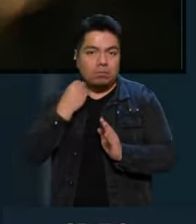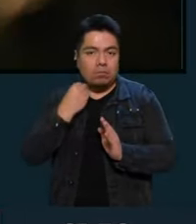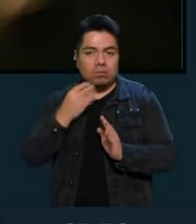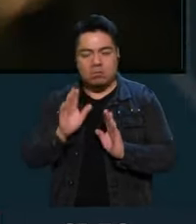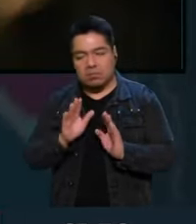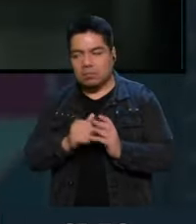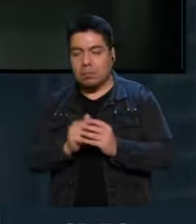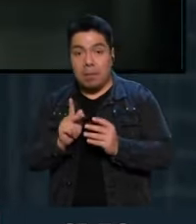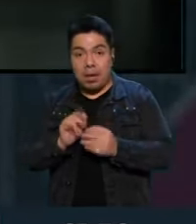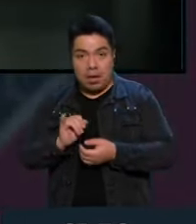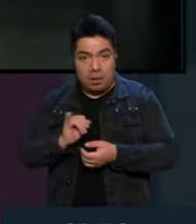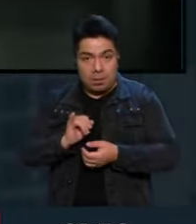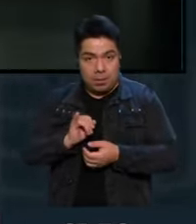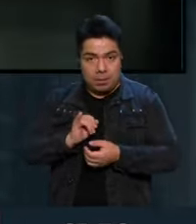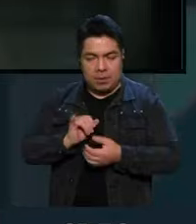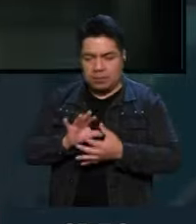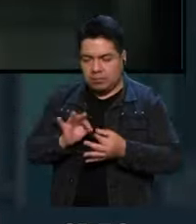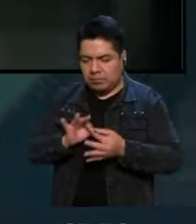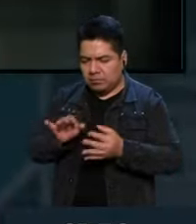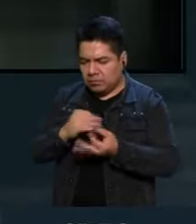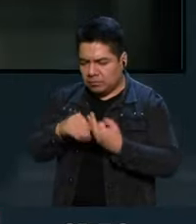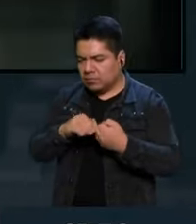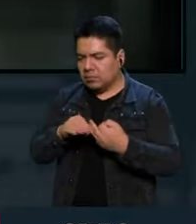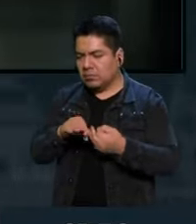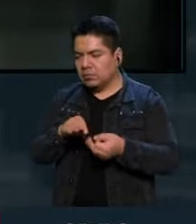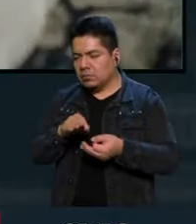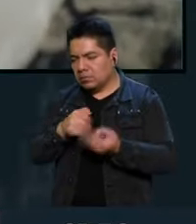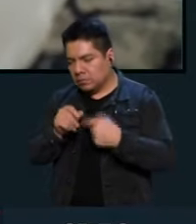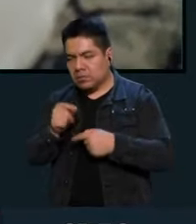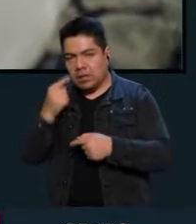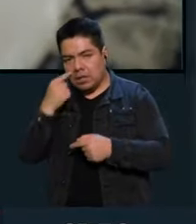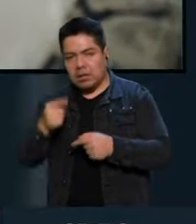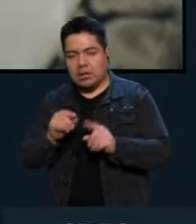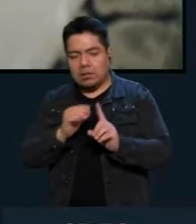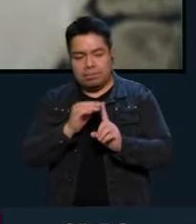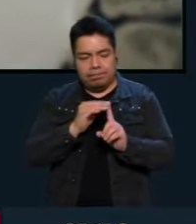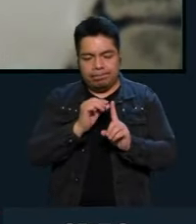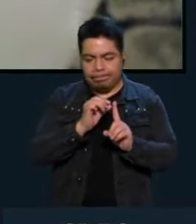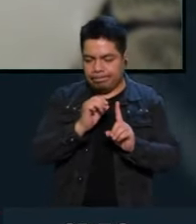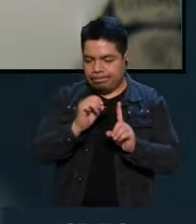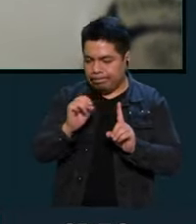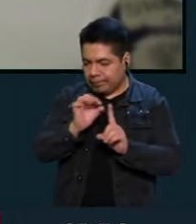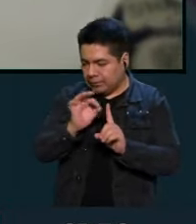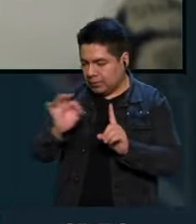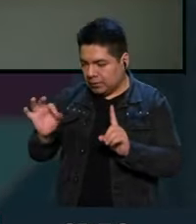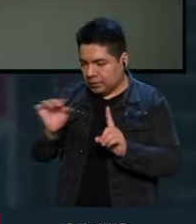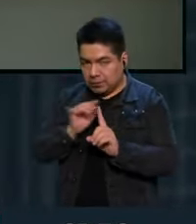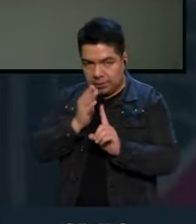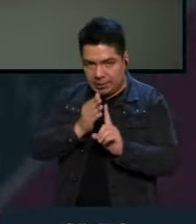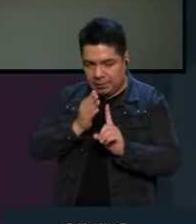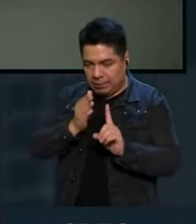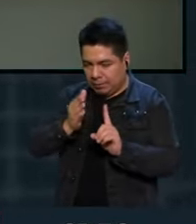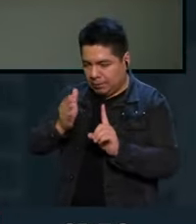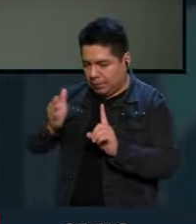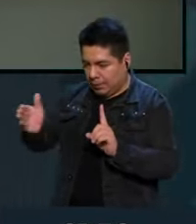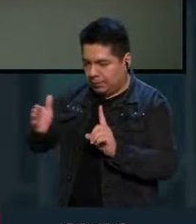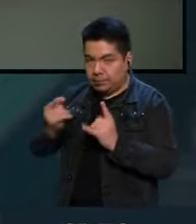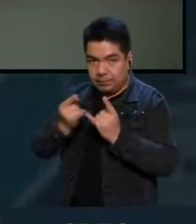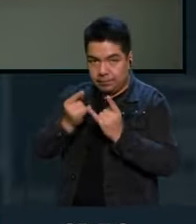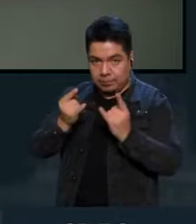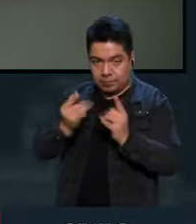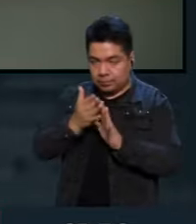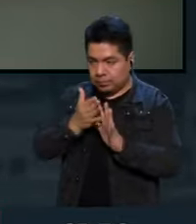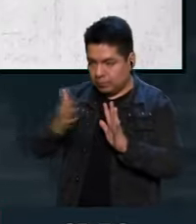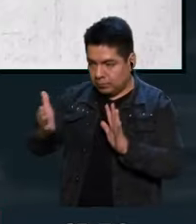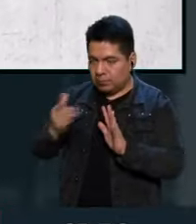que me parece muy interesante a la hora de mostrar y que la línea que sigue la historia